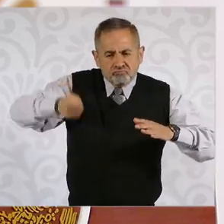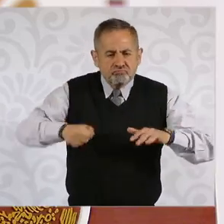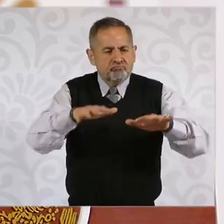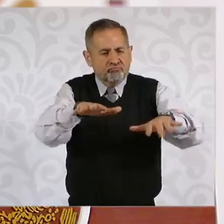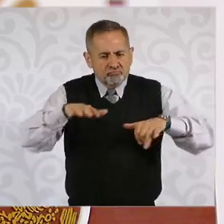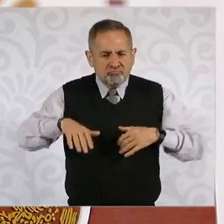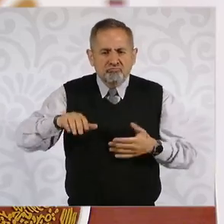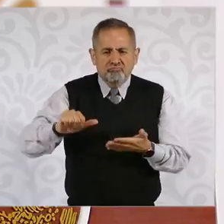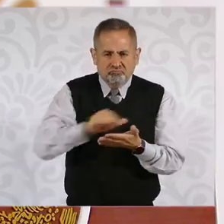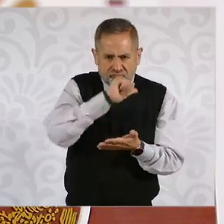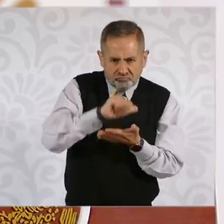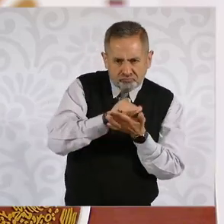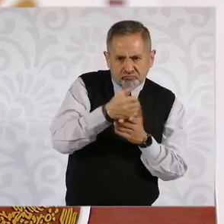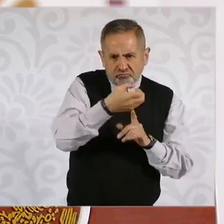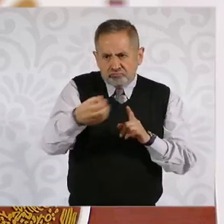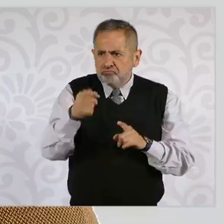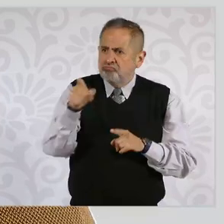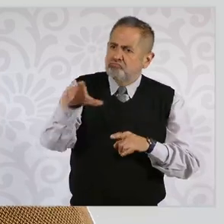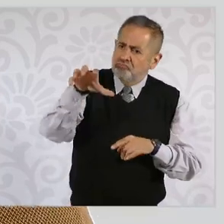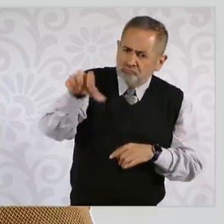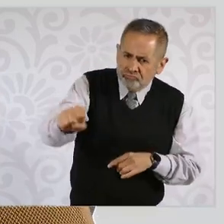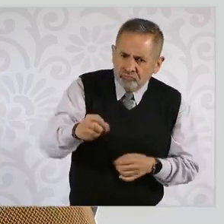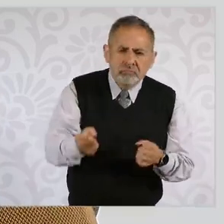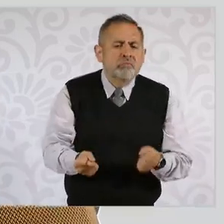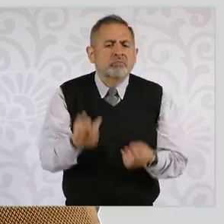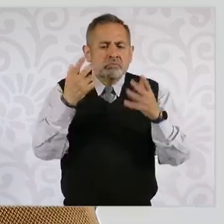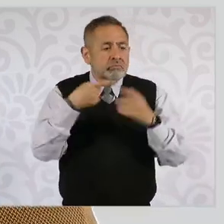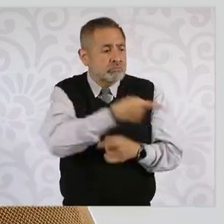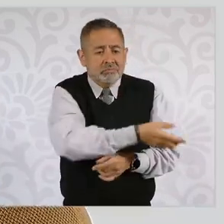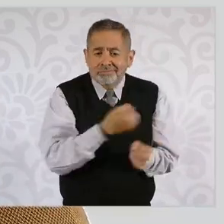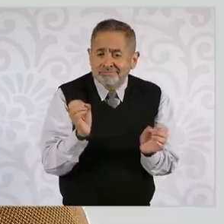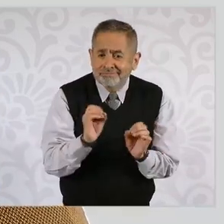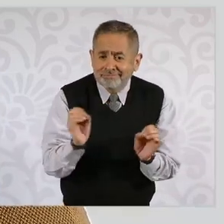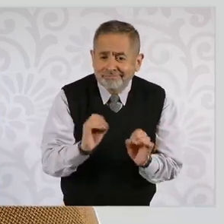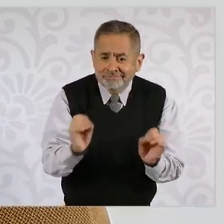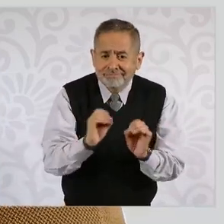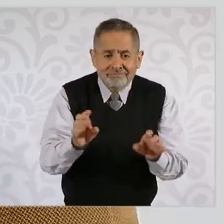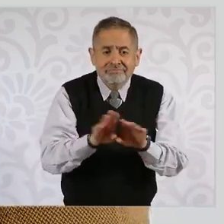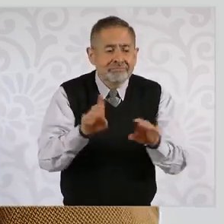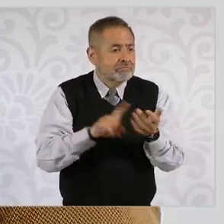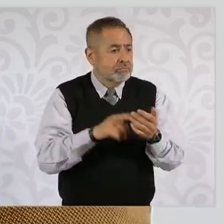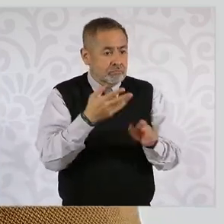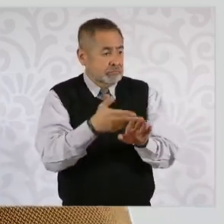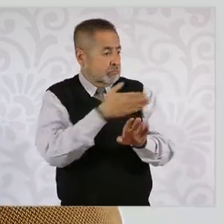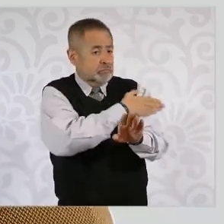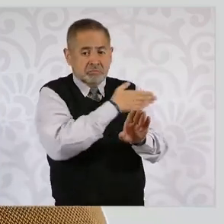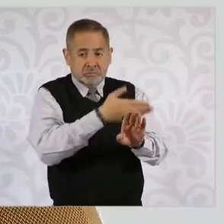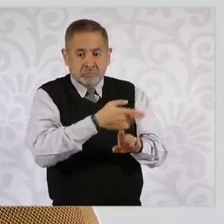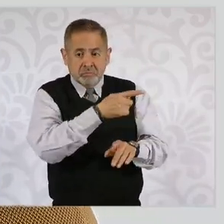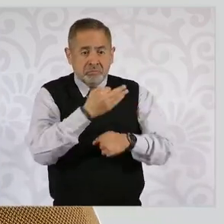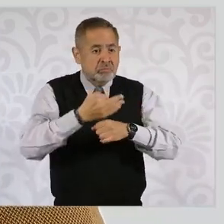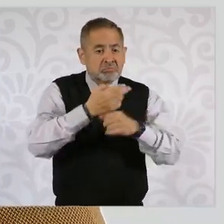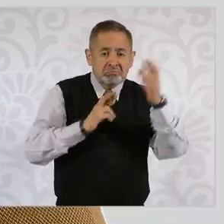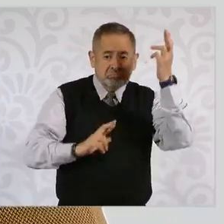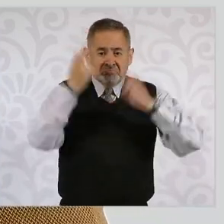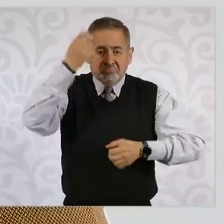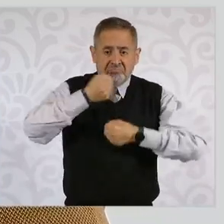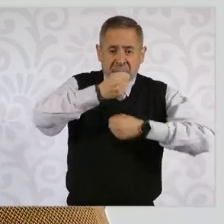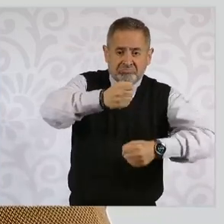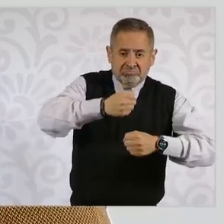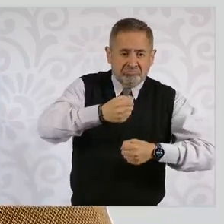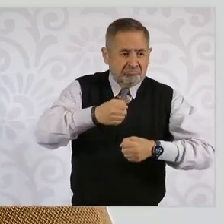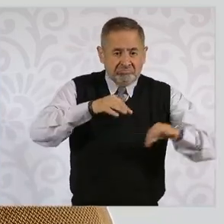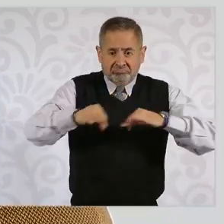aprehensión y cateos no celebrados ahora que están en el paro judicial.